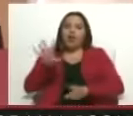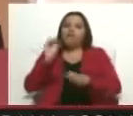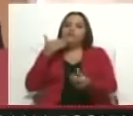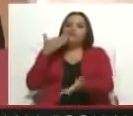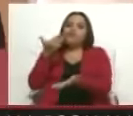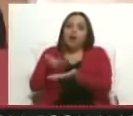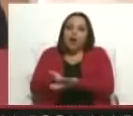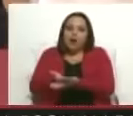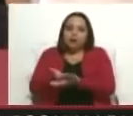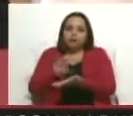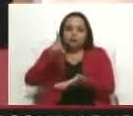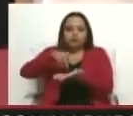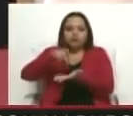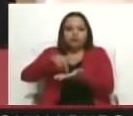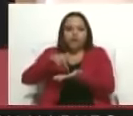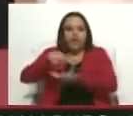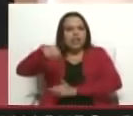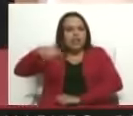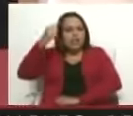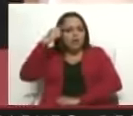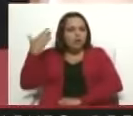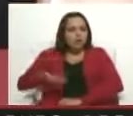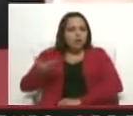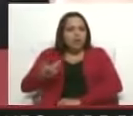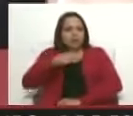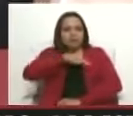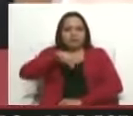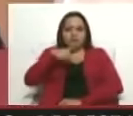gracias por estar todos aquí en un día tan importante para nosotros.